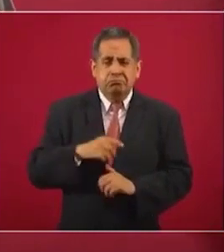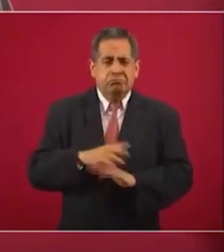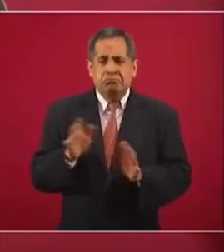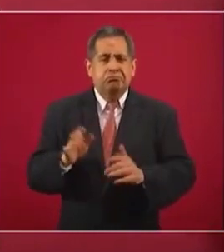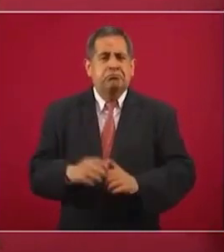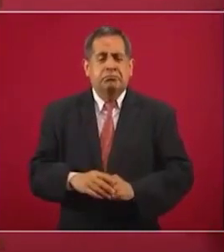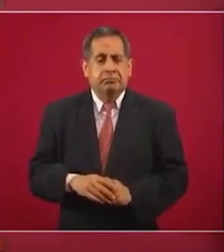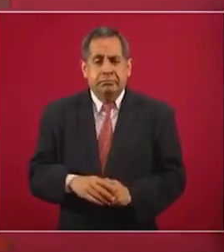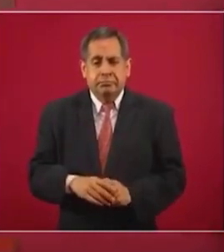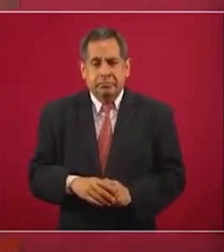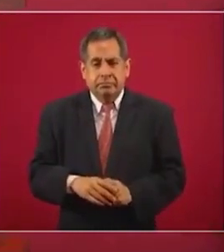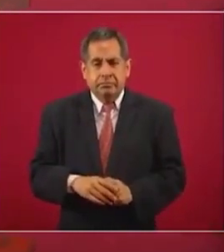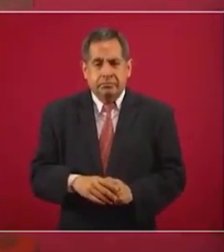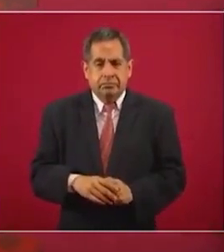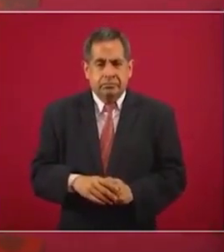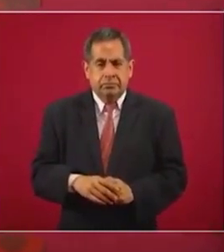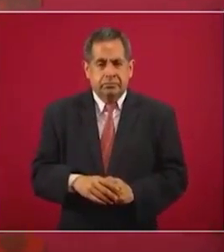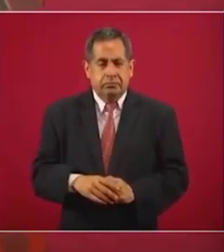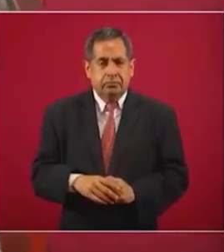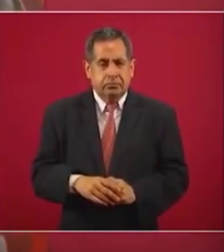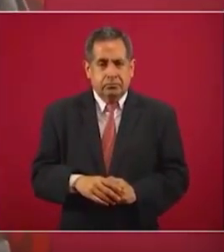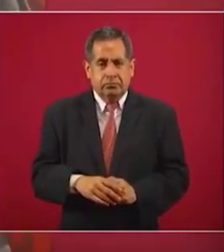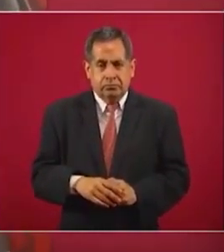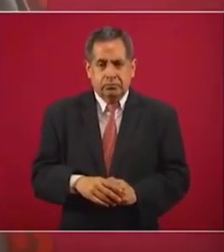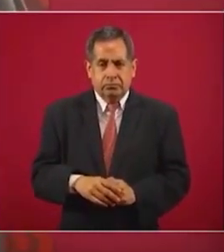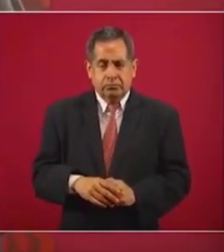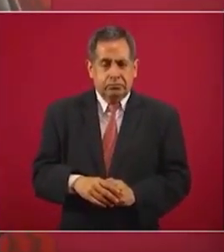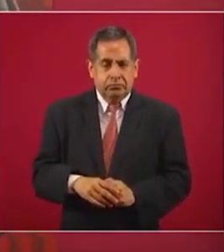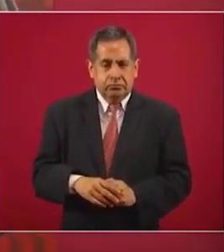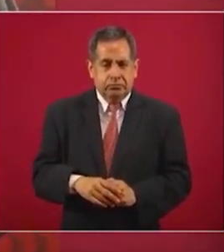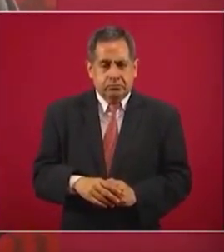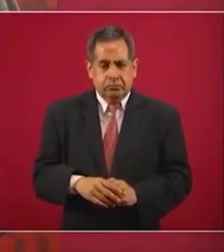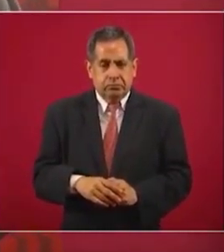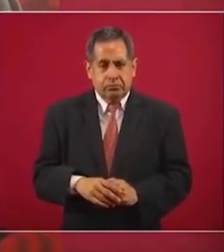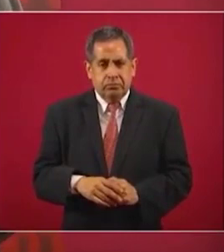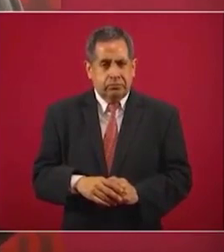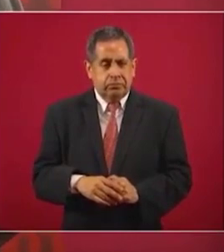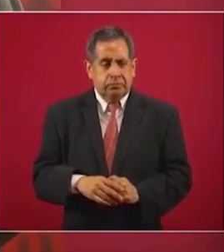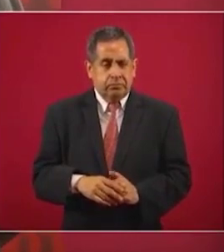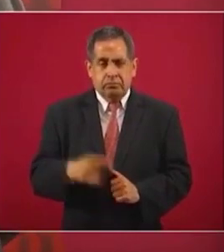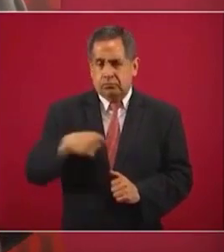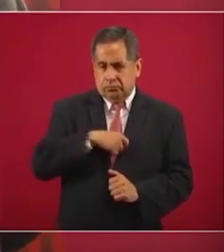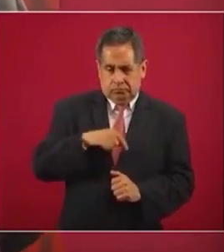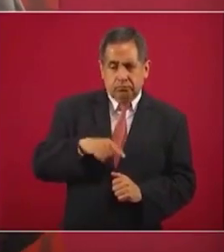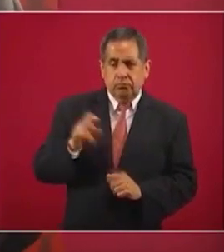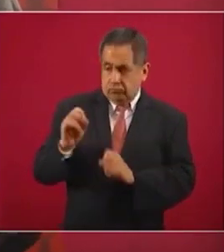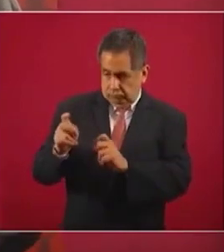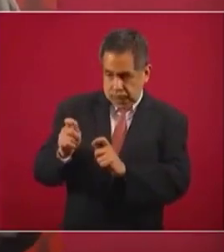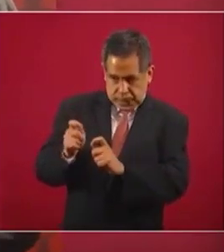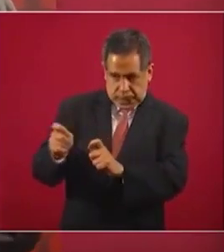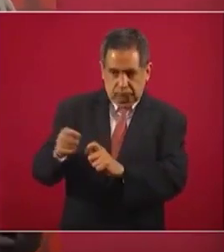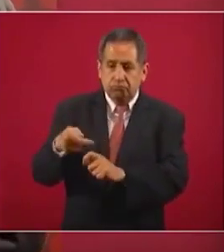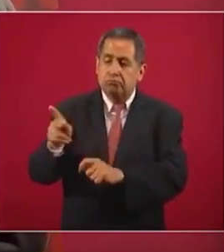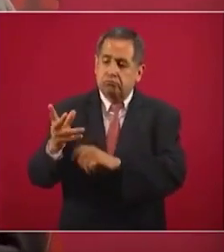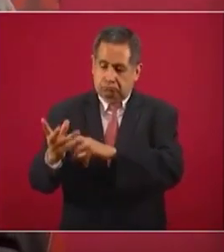Nosotros no condicionamos nada.